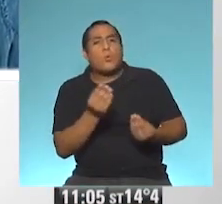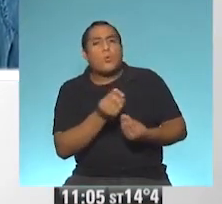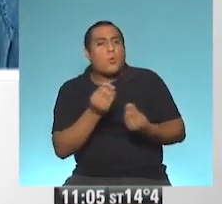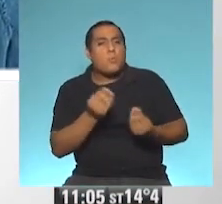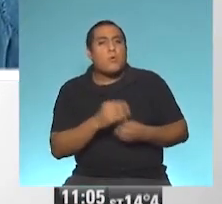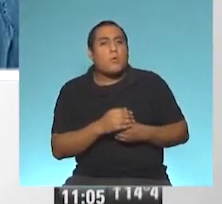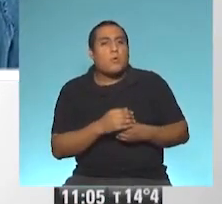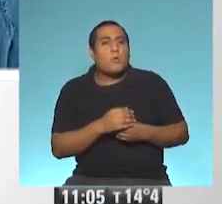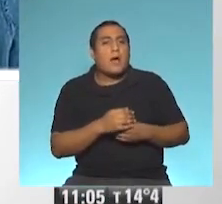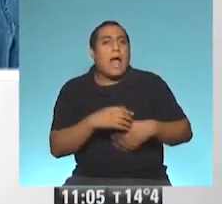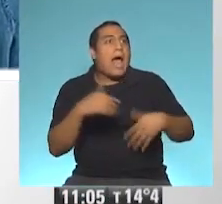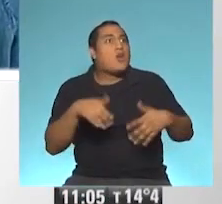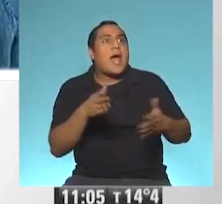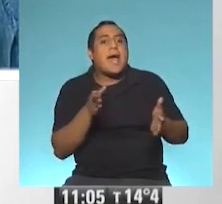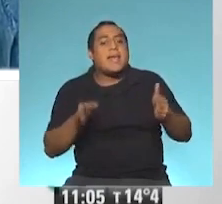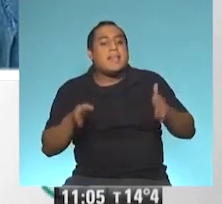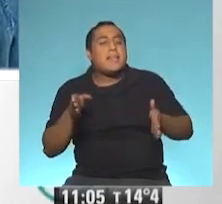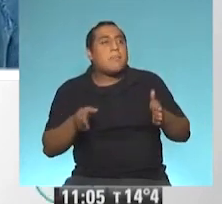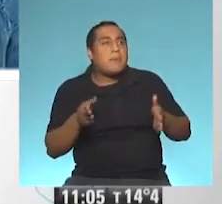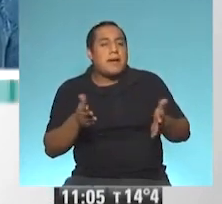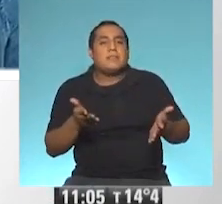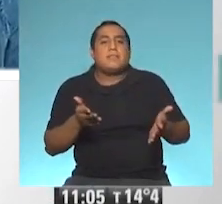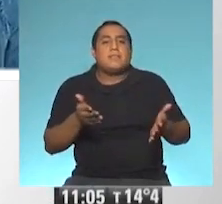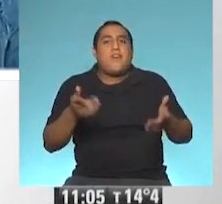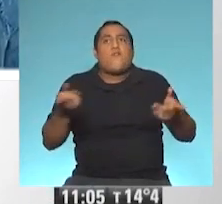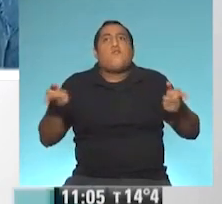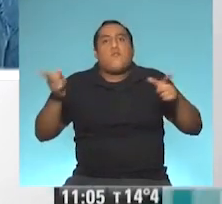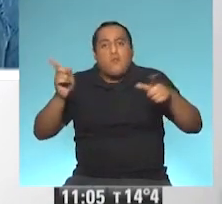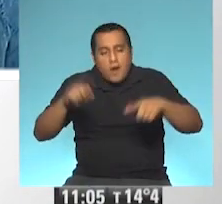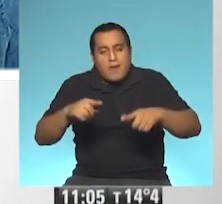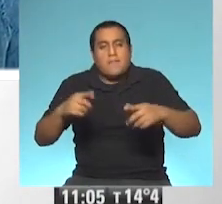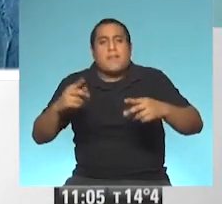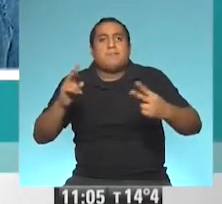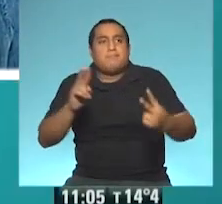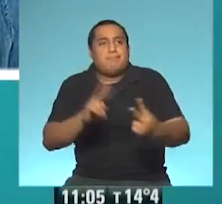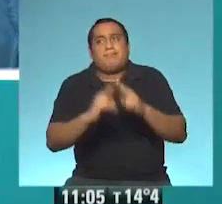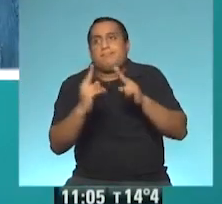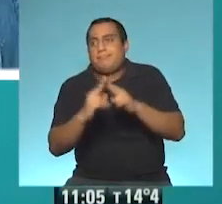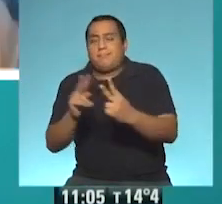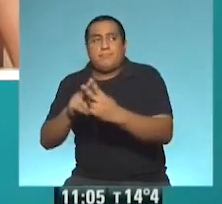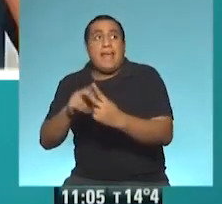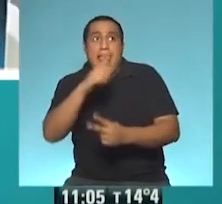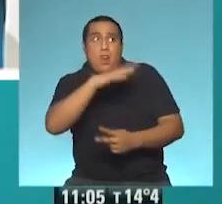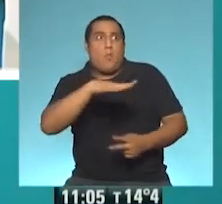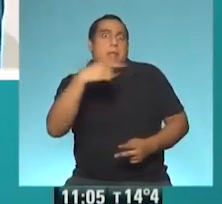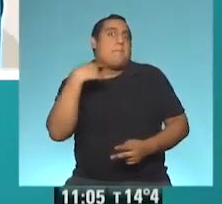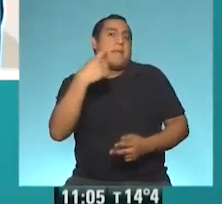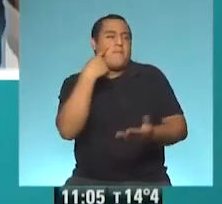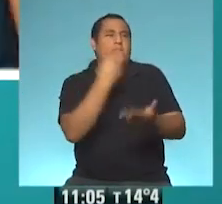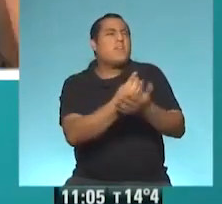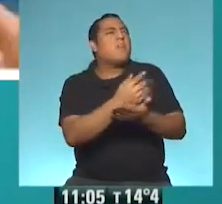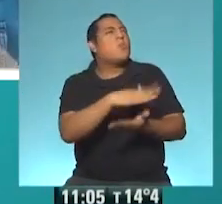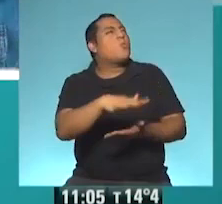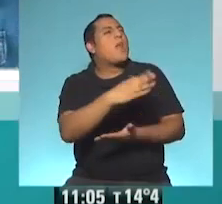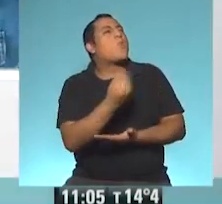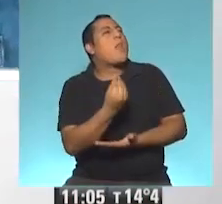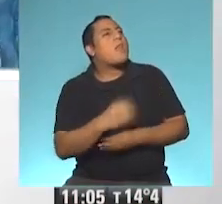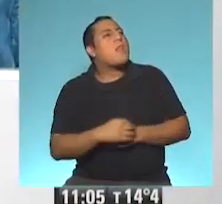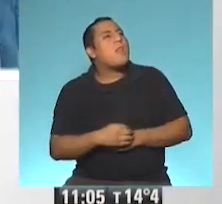atravesando esta etapa de resocialización, llamémoslo de alguna manera, en España. Ustedes viven en España, ¿en qué parte de España?